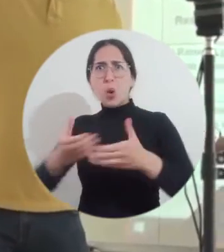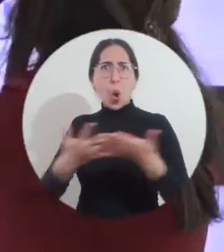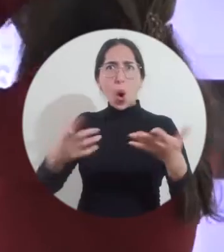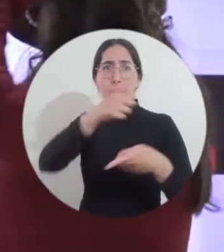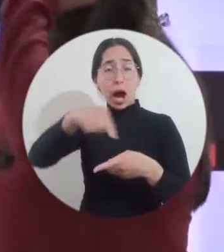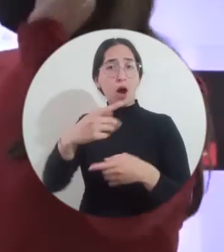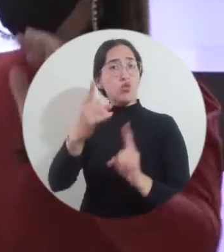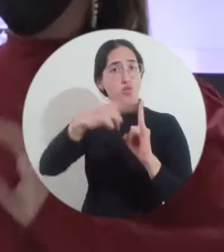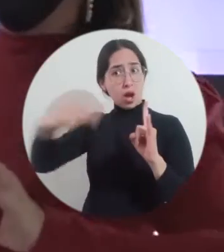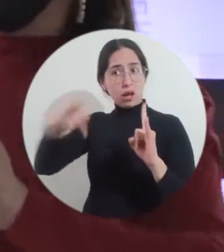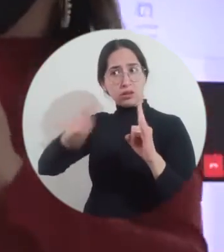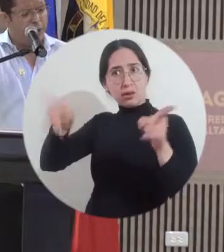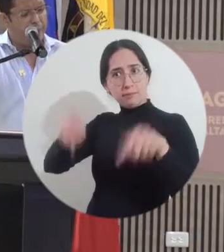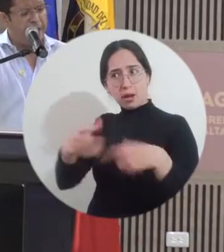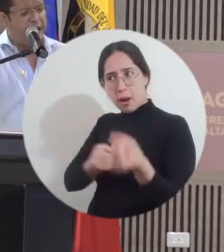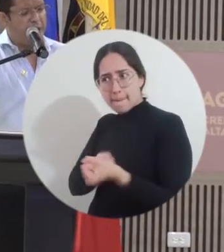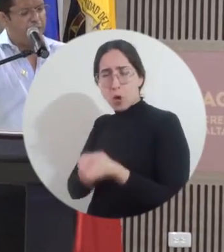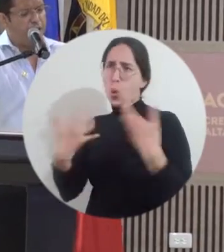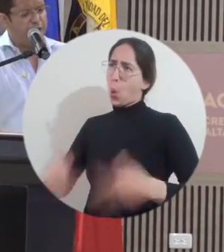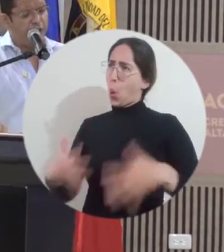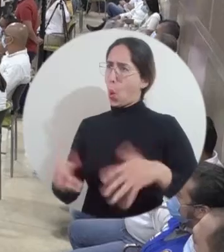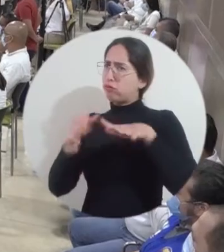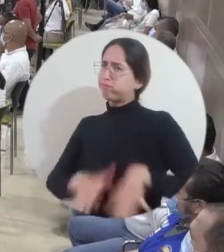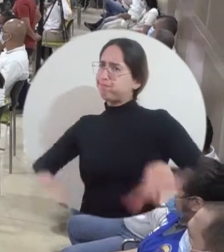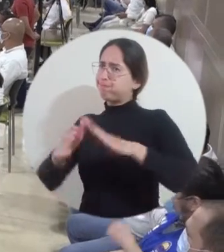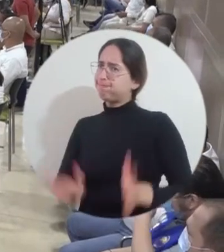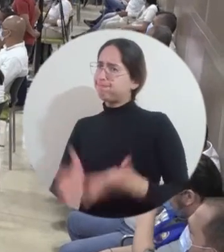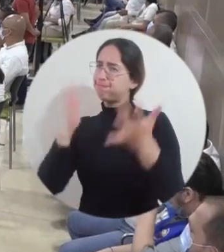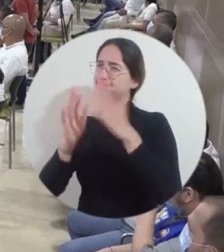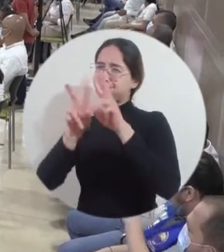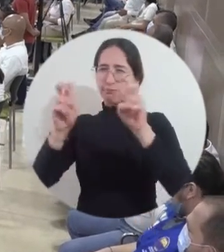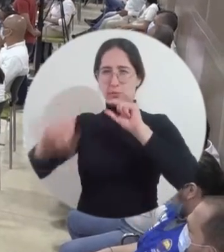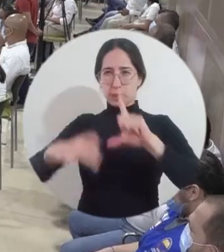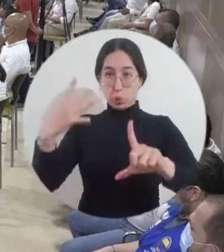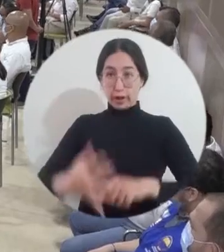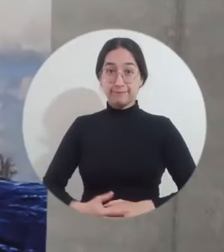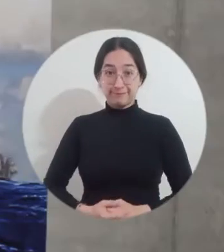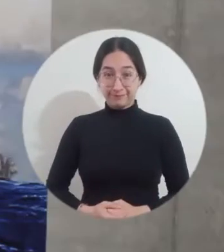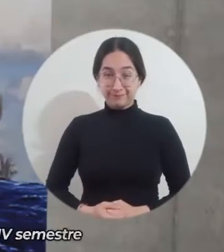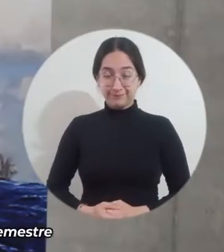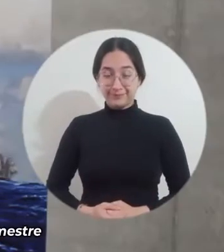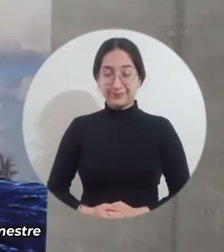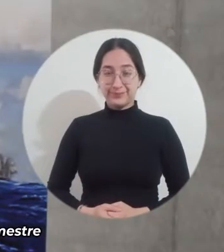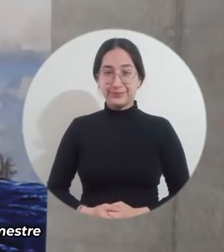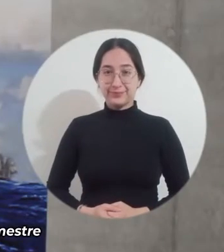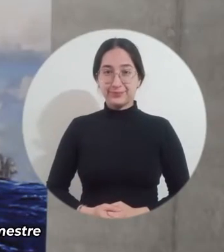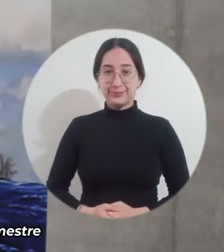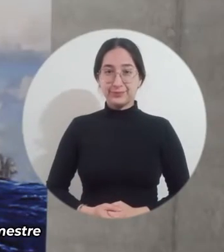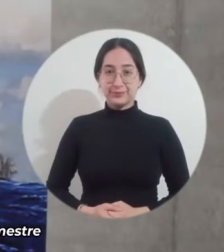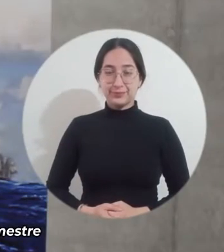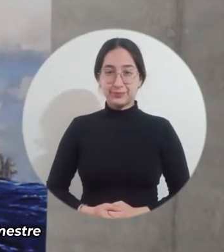a las clases y no hubiera sido por todo ese avance que la institución tuvo en todo este tema de la virtualidad. Anteriormente la inclusión